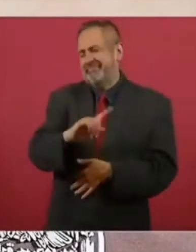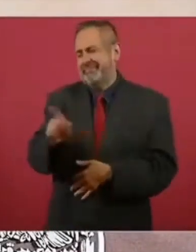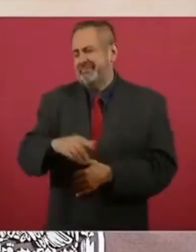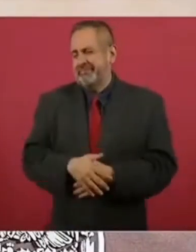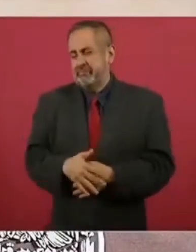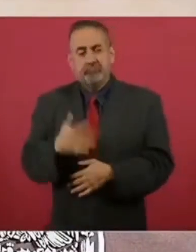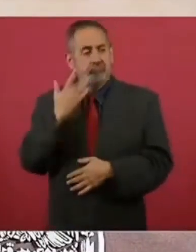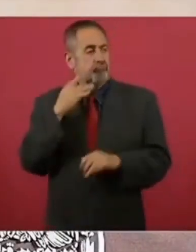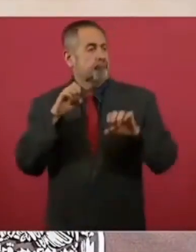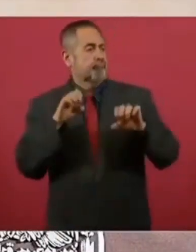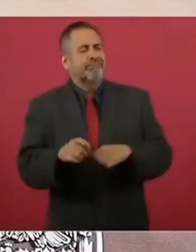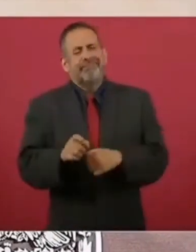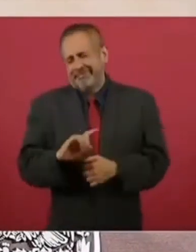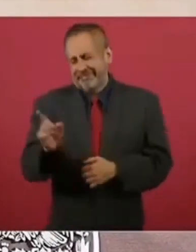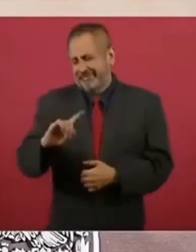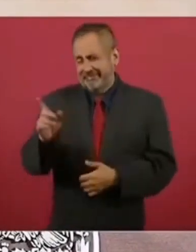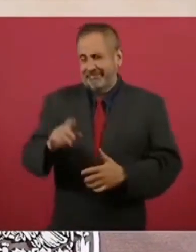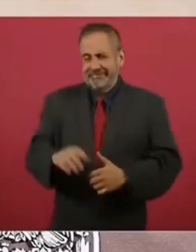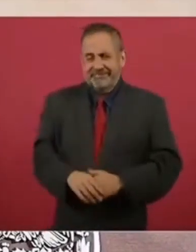lujos.